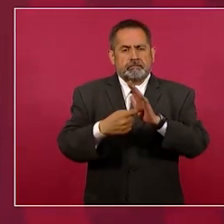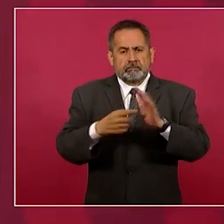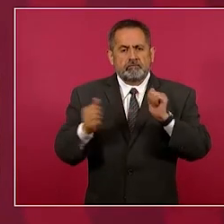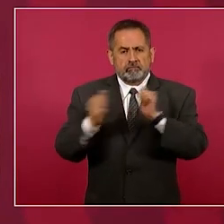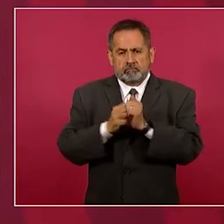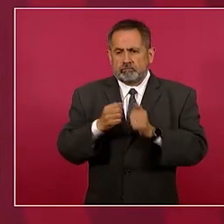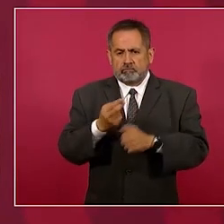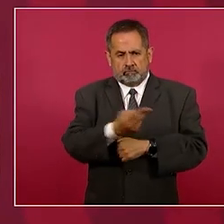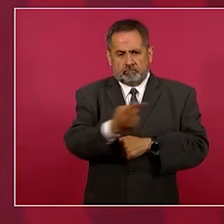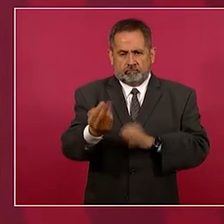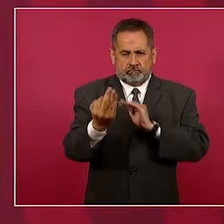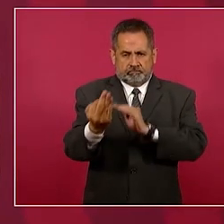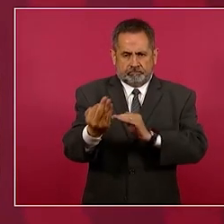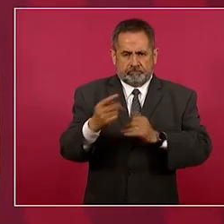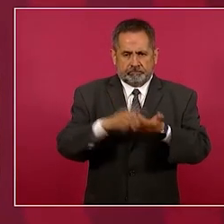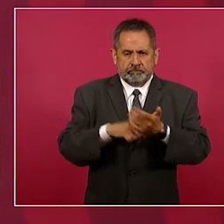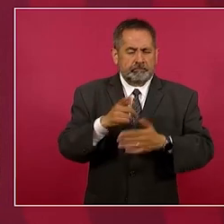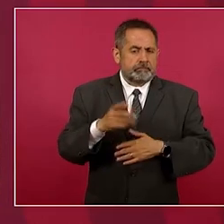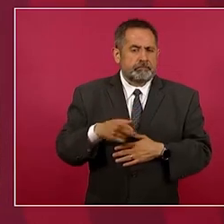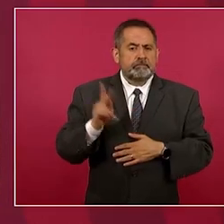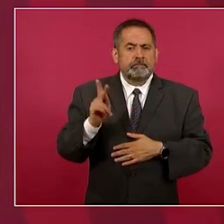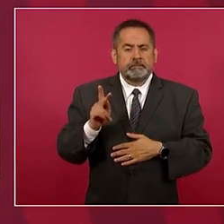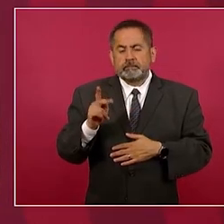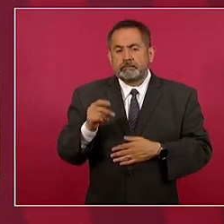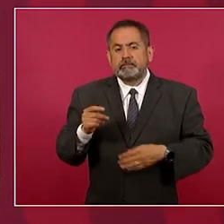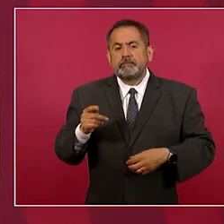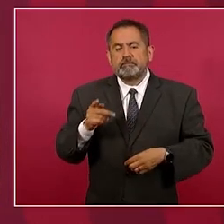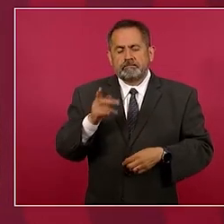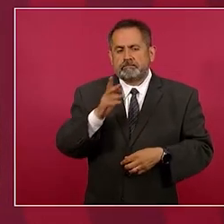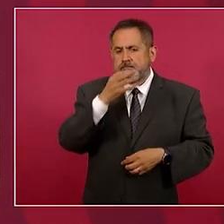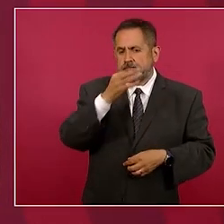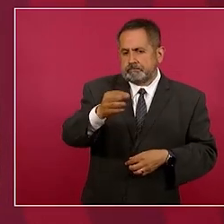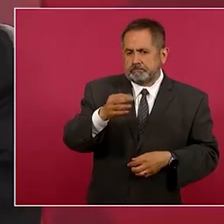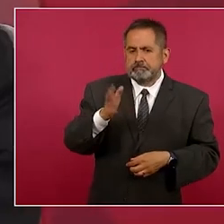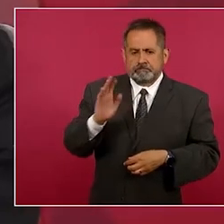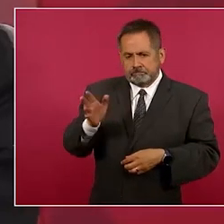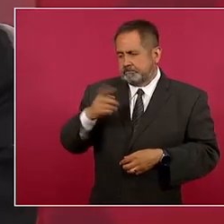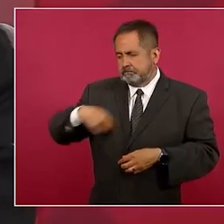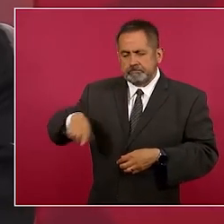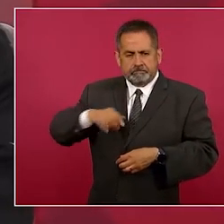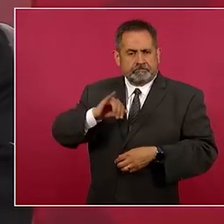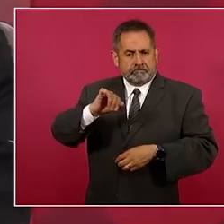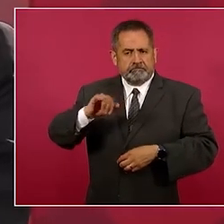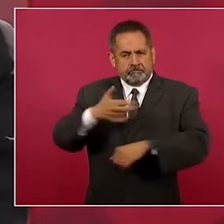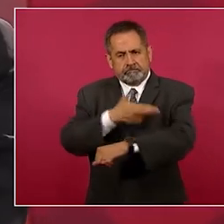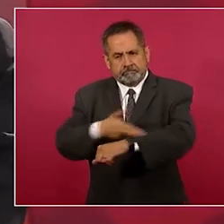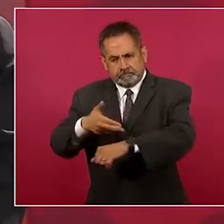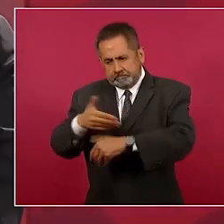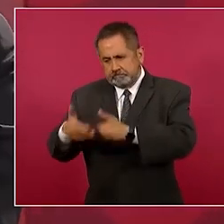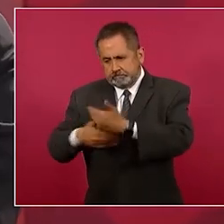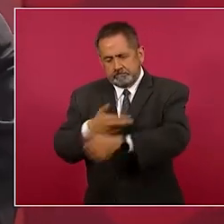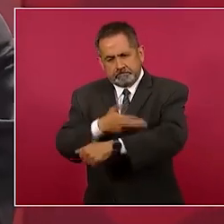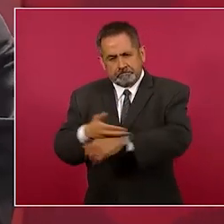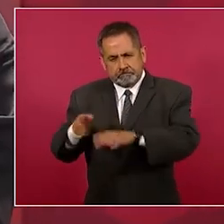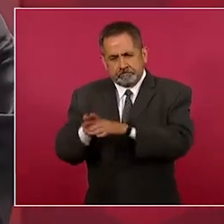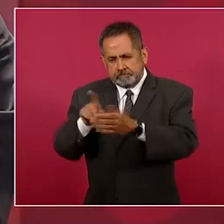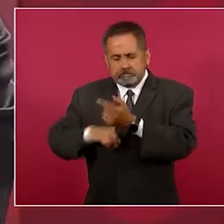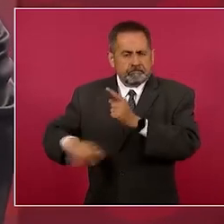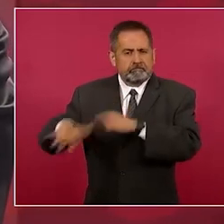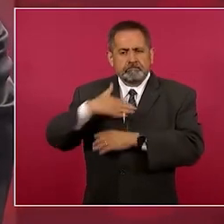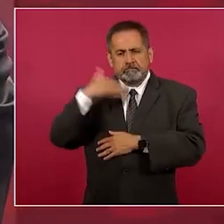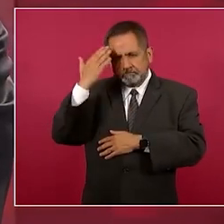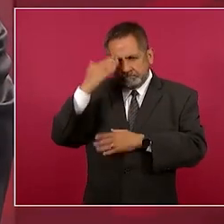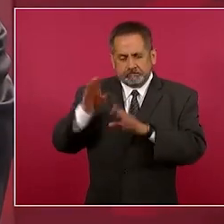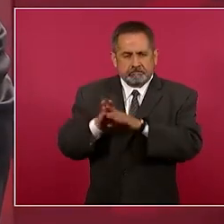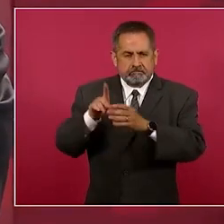ustedes pero nada más que sepan que ya este nosotros tenemos conocimiento y estamos